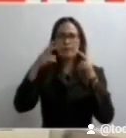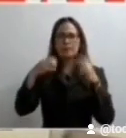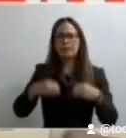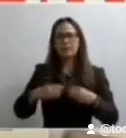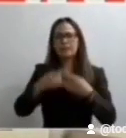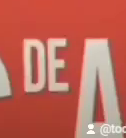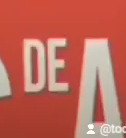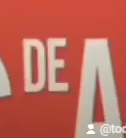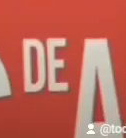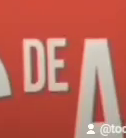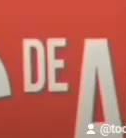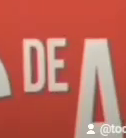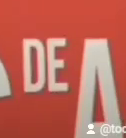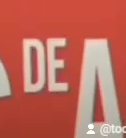para suponer que hoy estaría aquí.